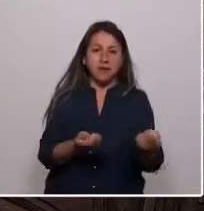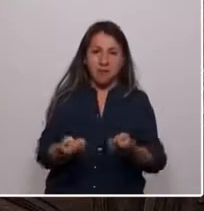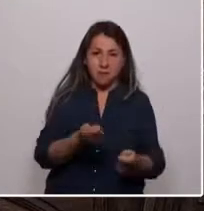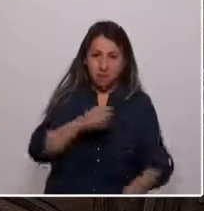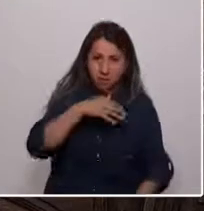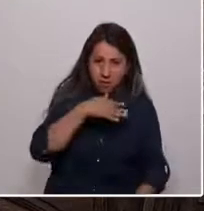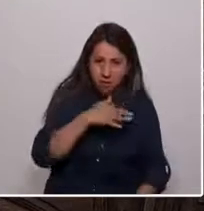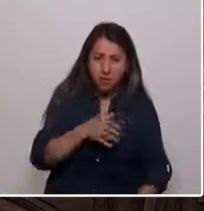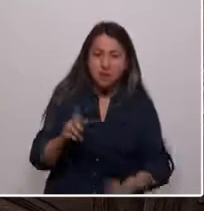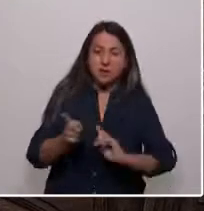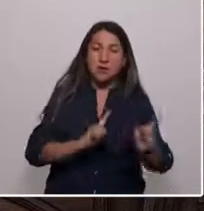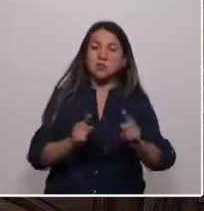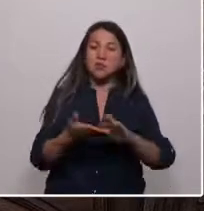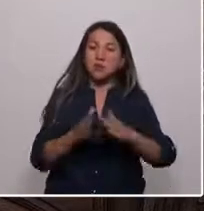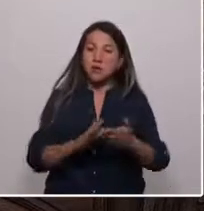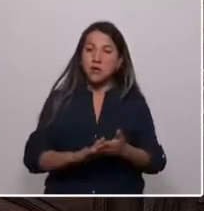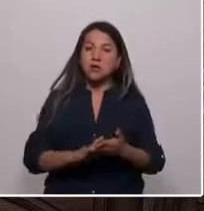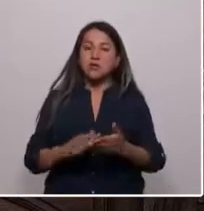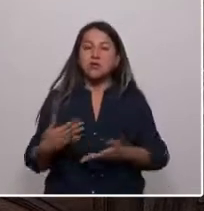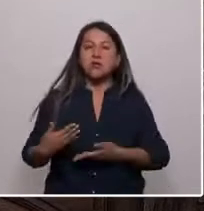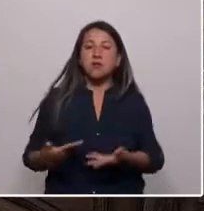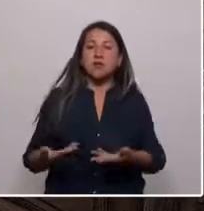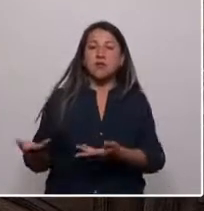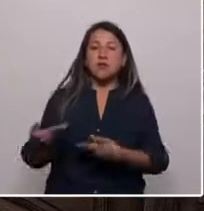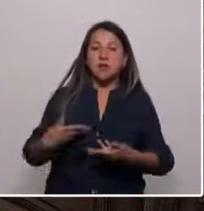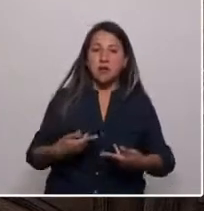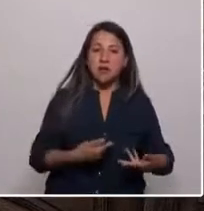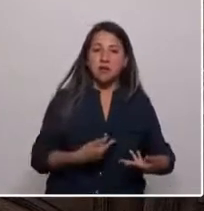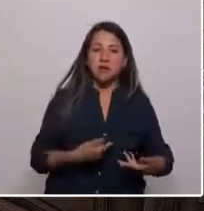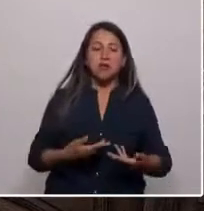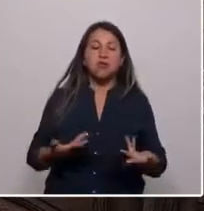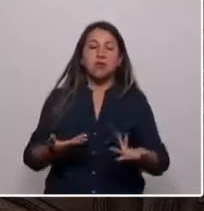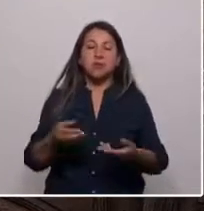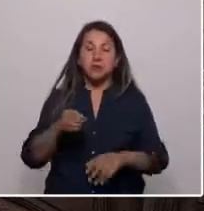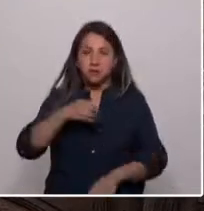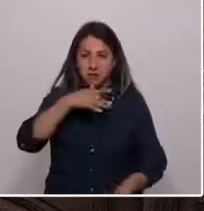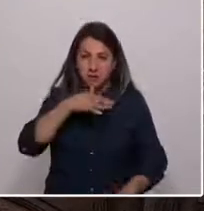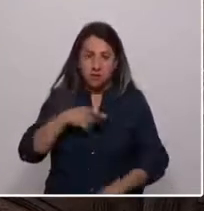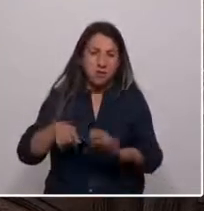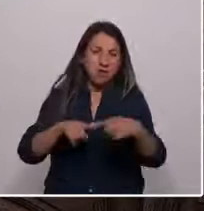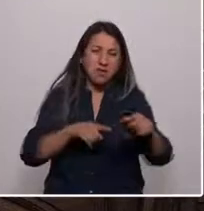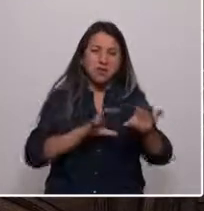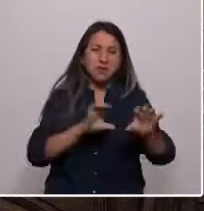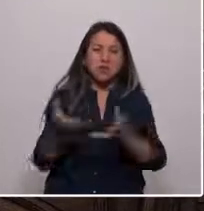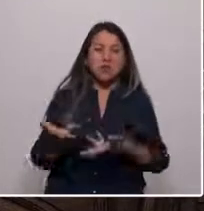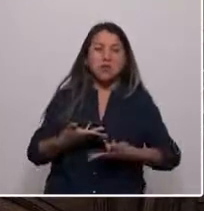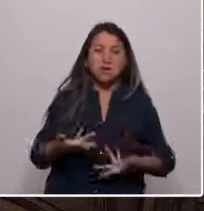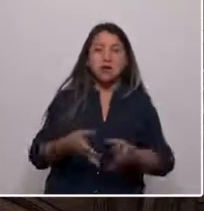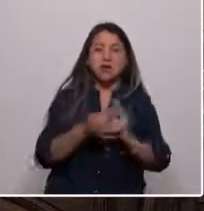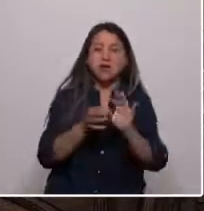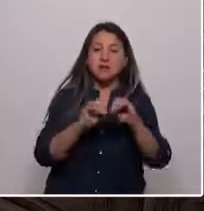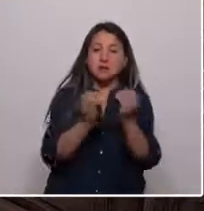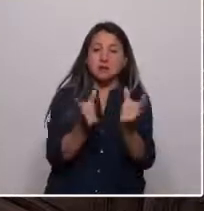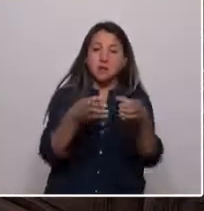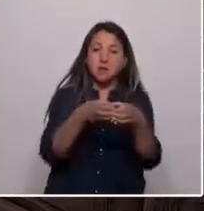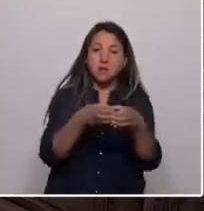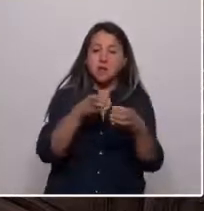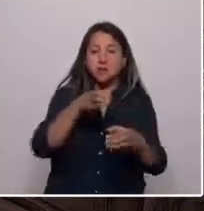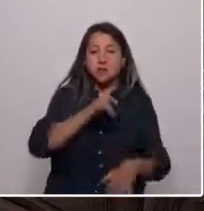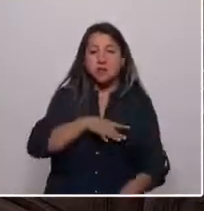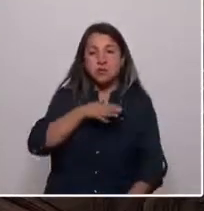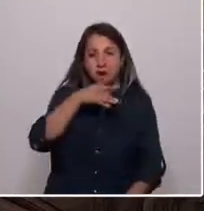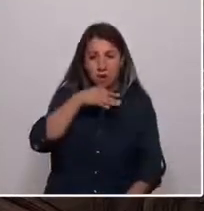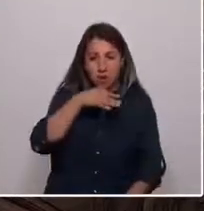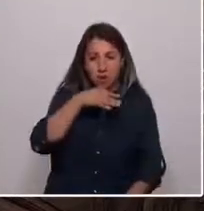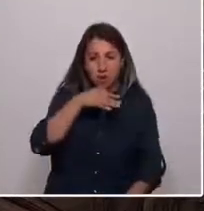proteger los territorios operacionales y blindarnos de la privatización. Un tremendo logro para Chile desde el agua potable rural. Si